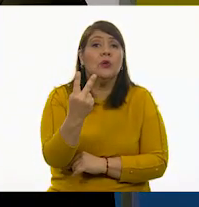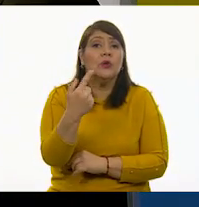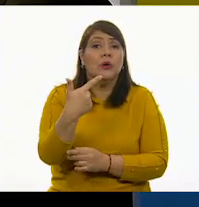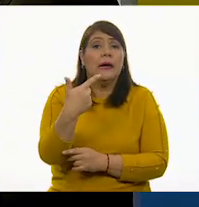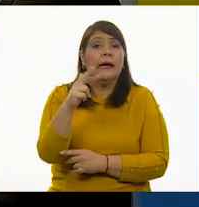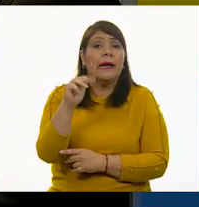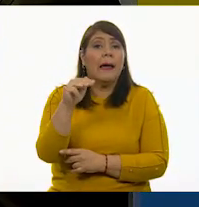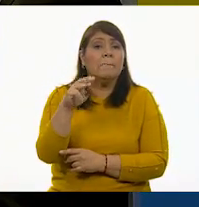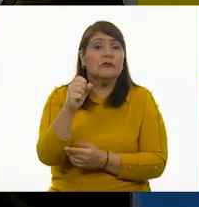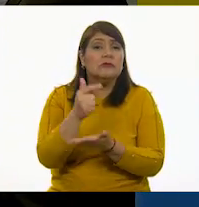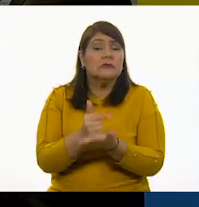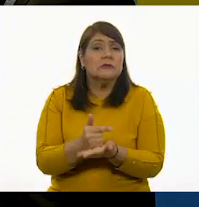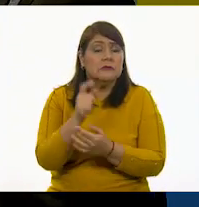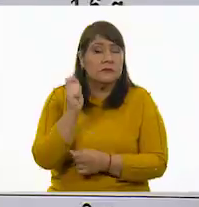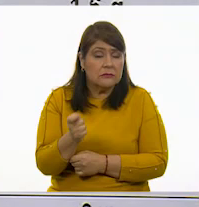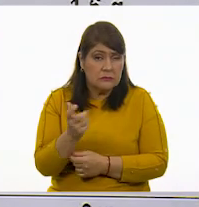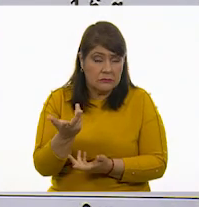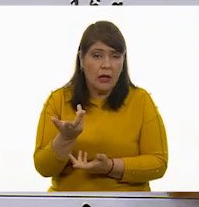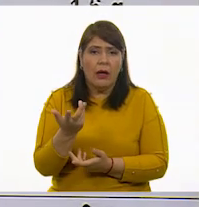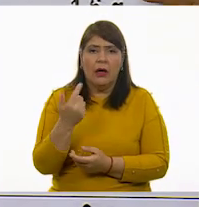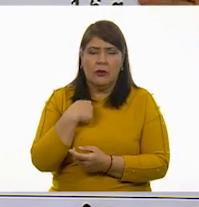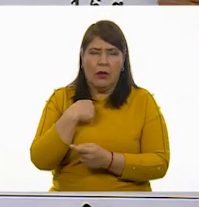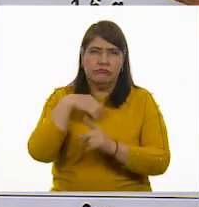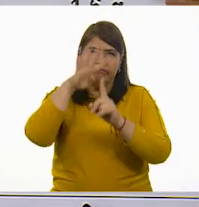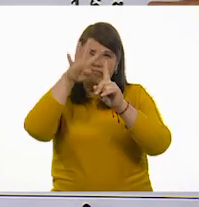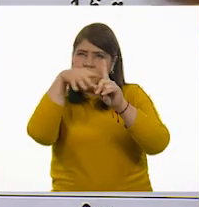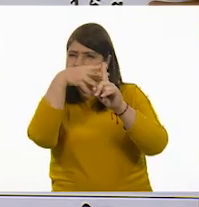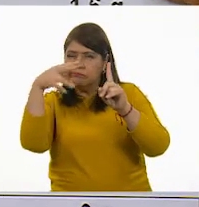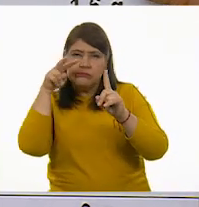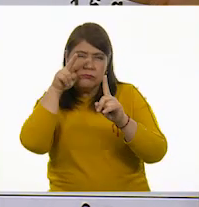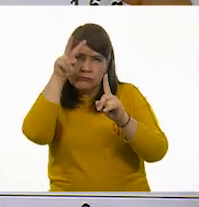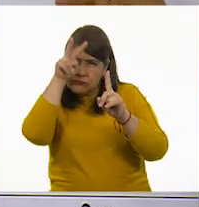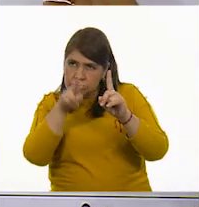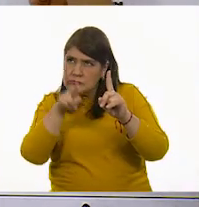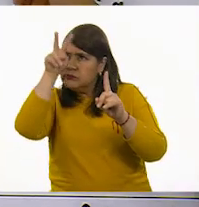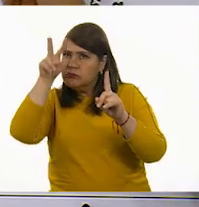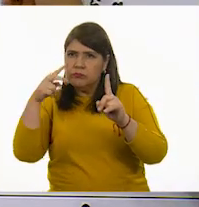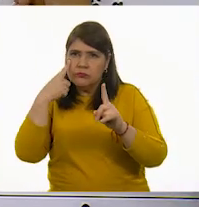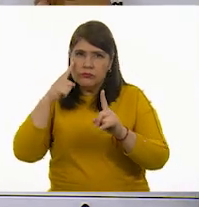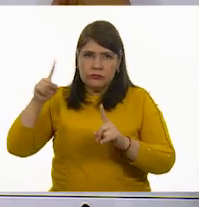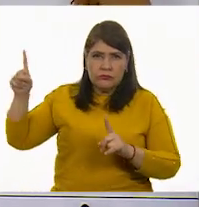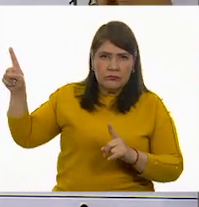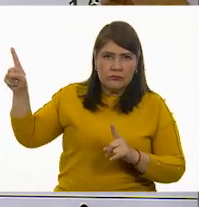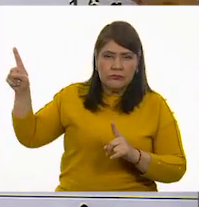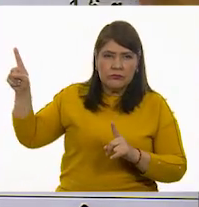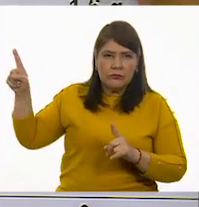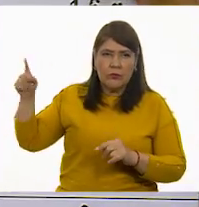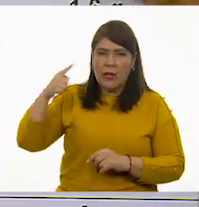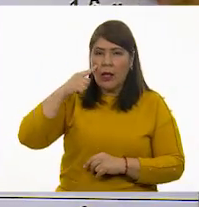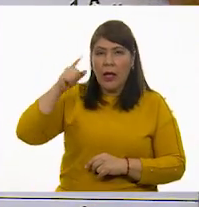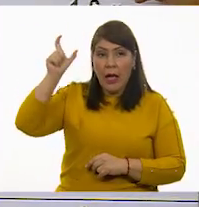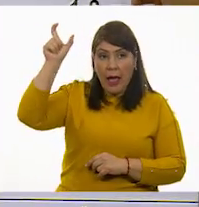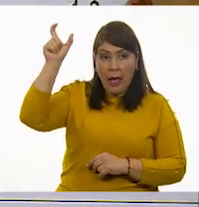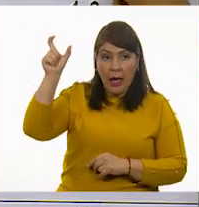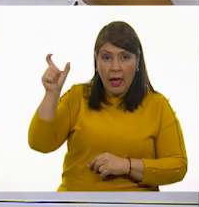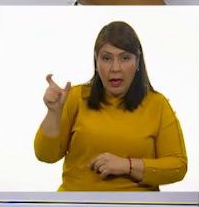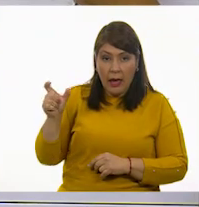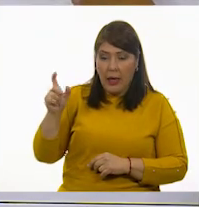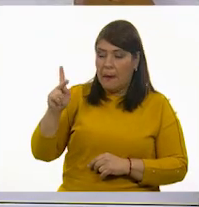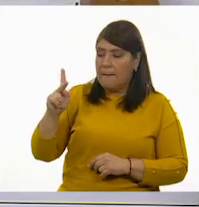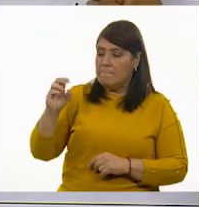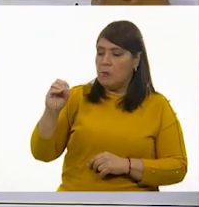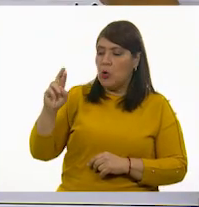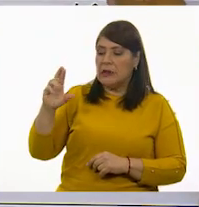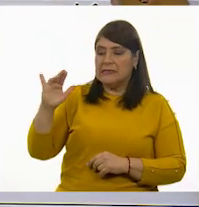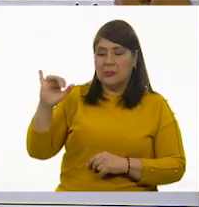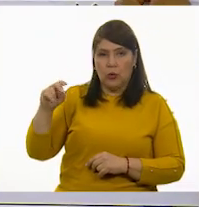Cuando yo leo esta tabla o esta columna, dice que por porción, es decir,